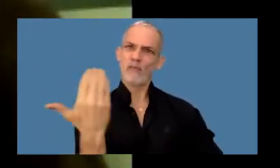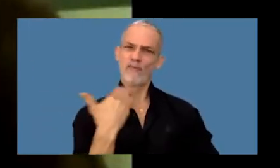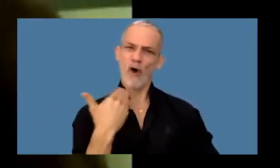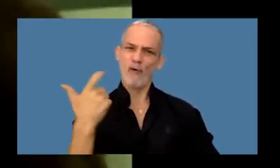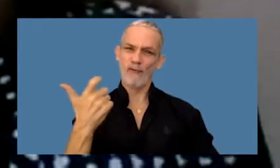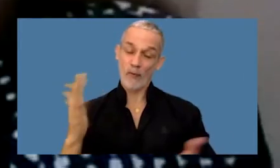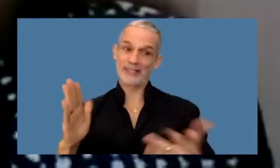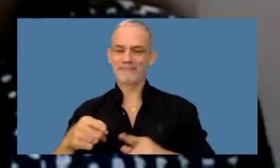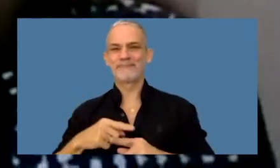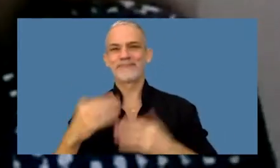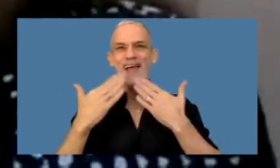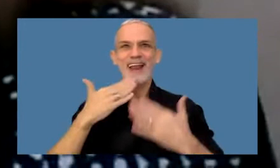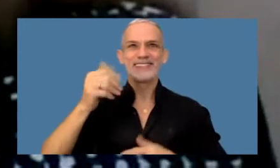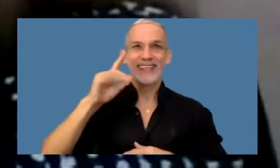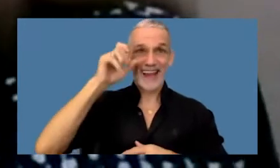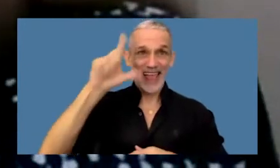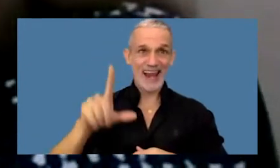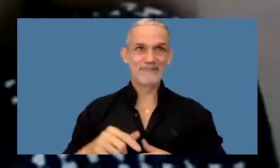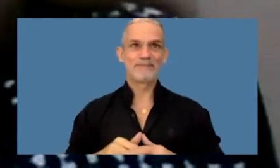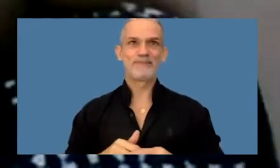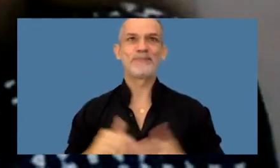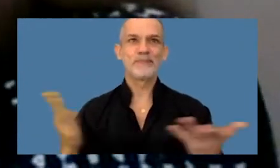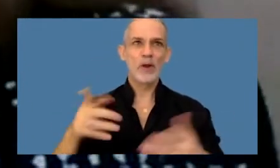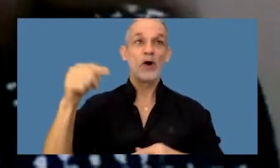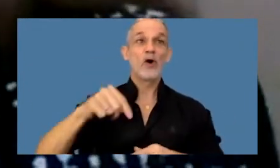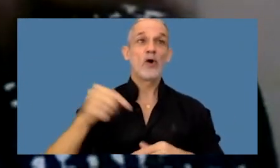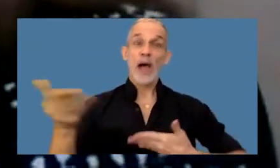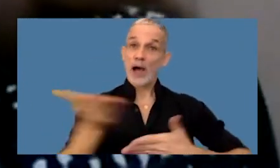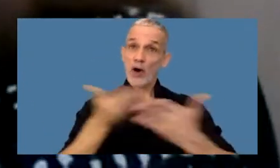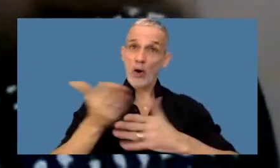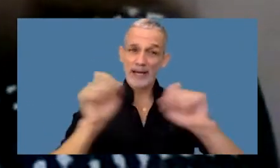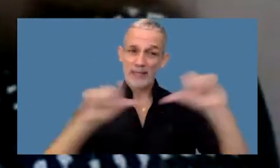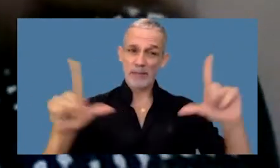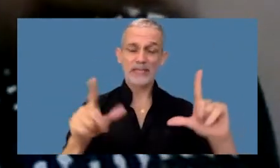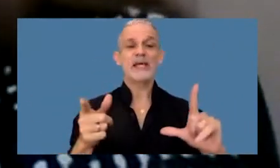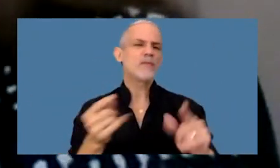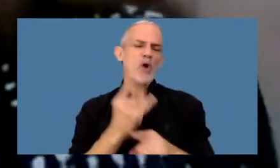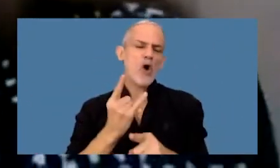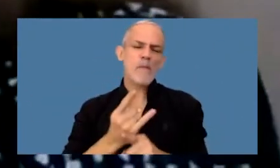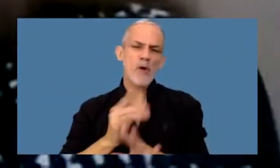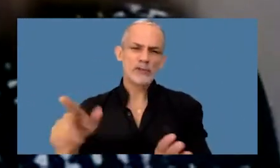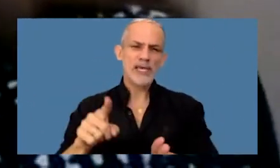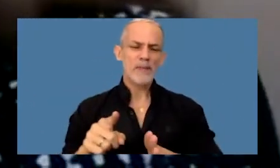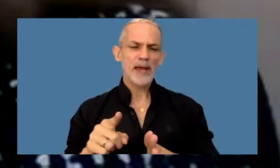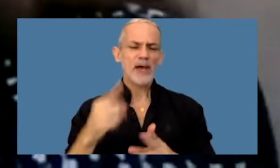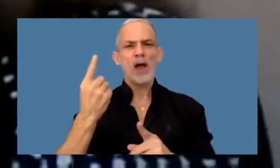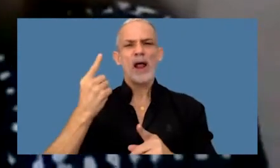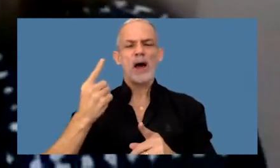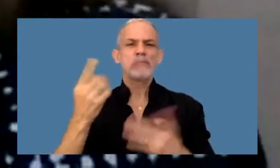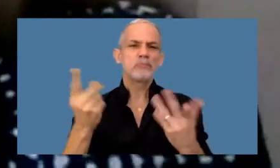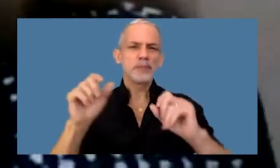gracias Daniel, voy a compartir con ustedes como siempre una